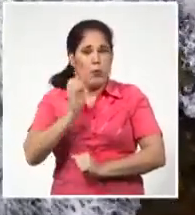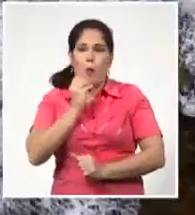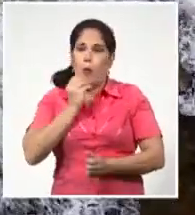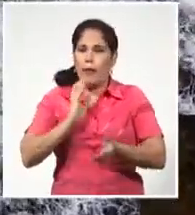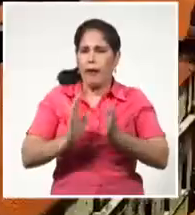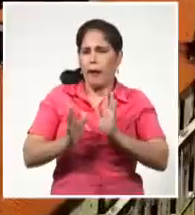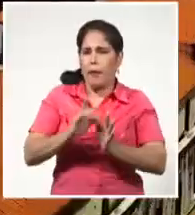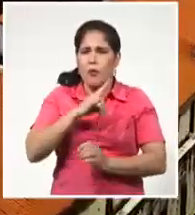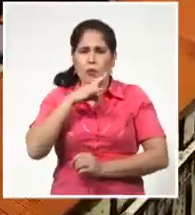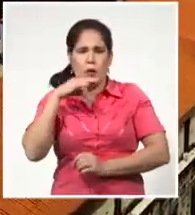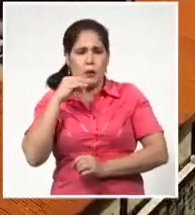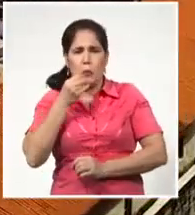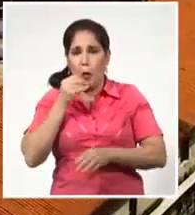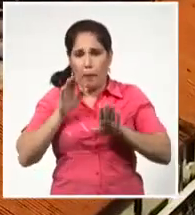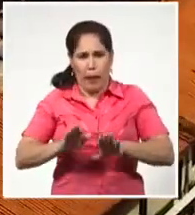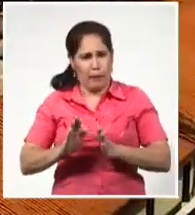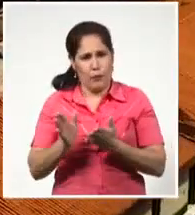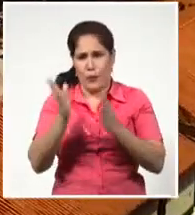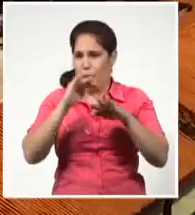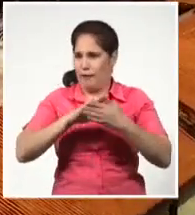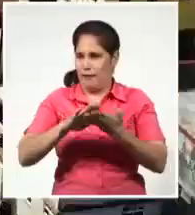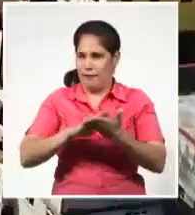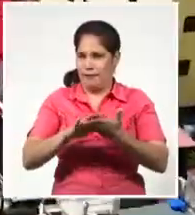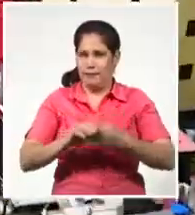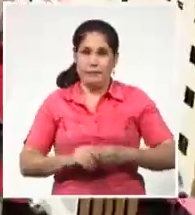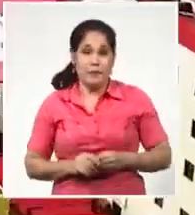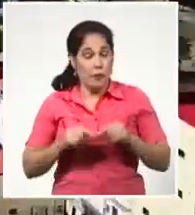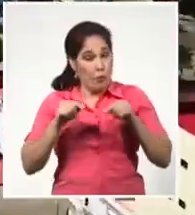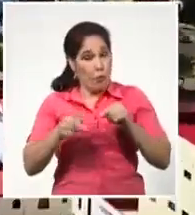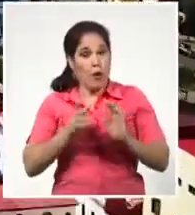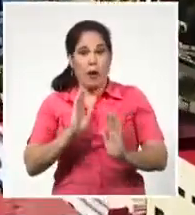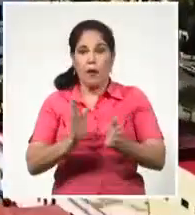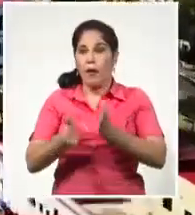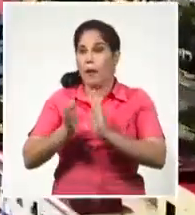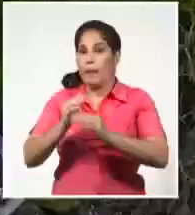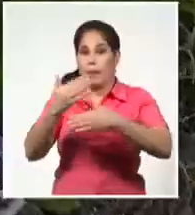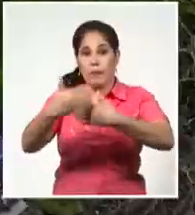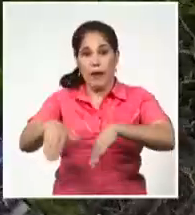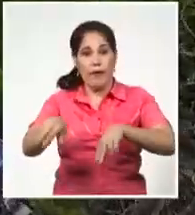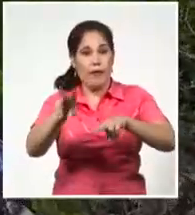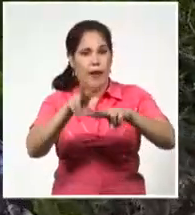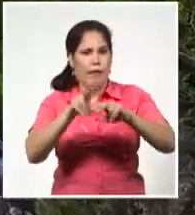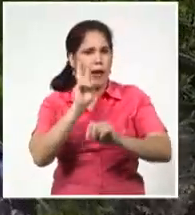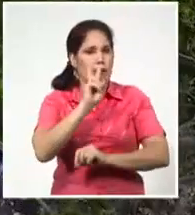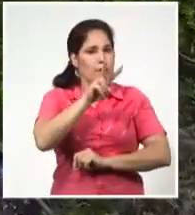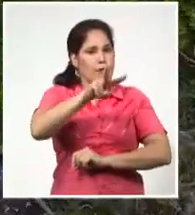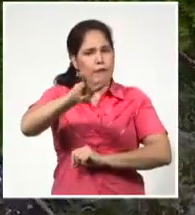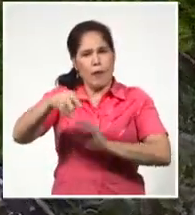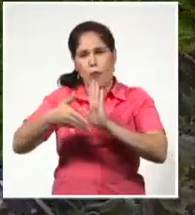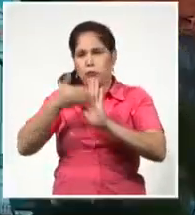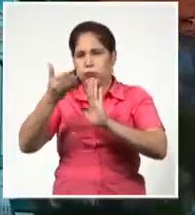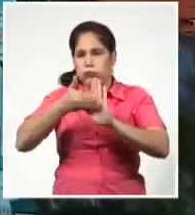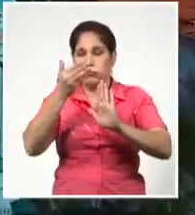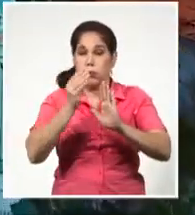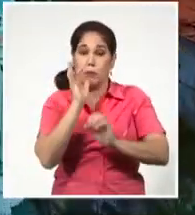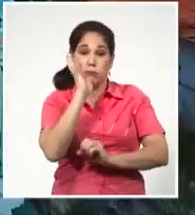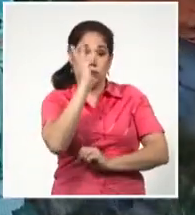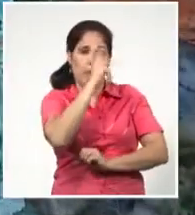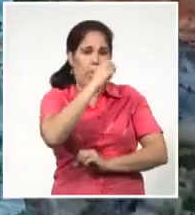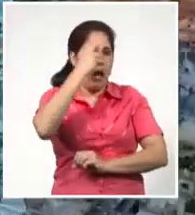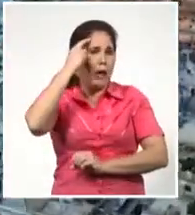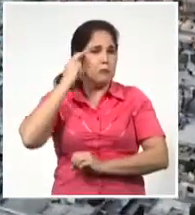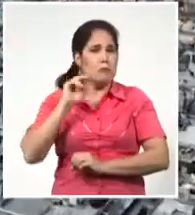lento, pero sin detenerse. Hoy transitamos sus calles y apreciamos construcciones modernas y antiguas